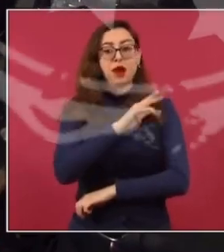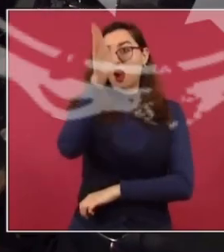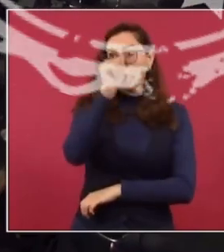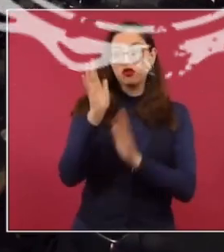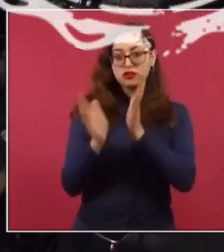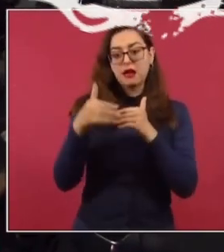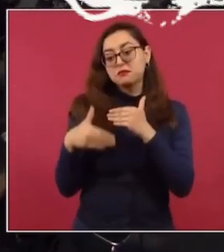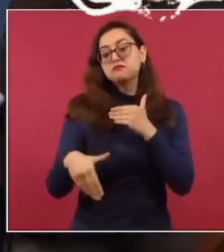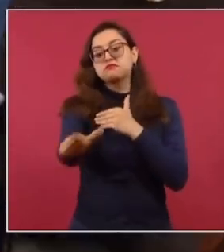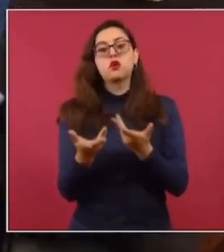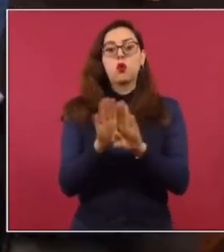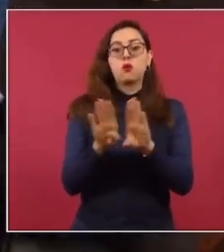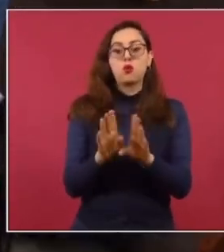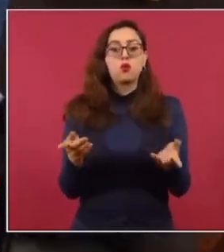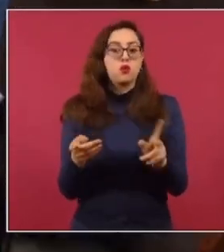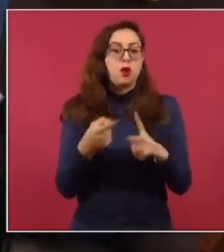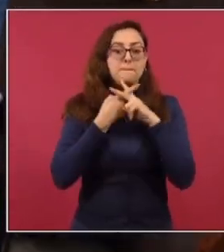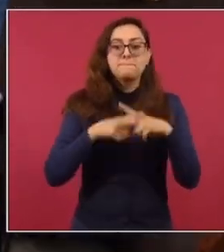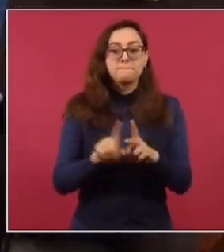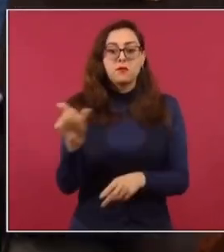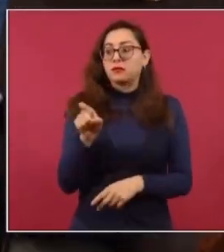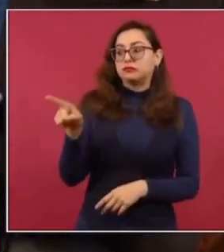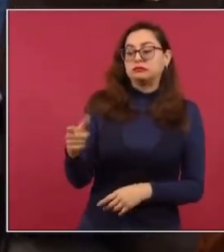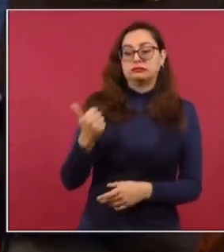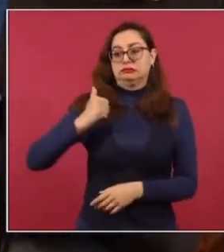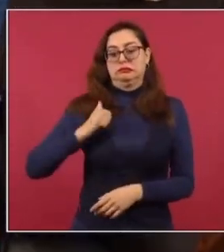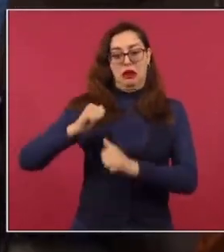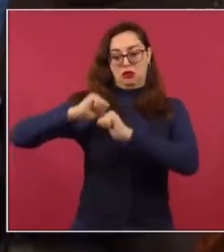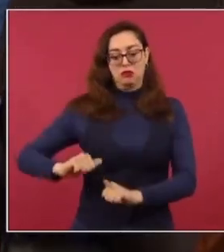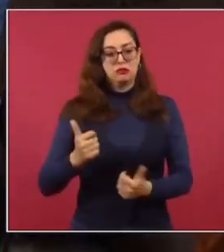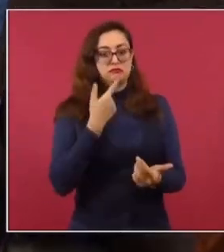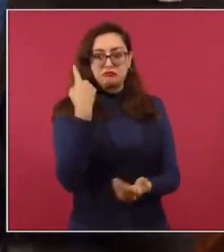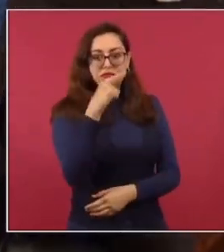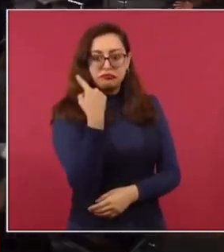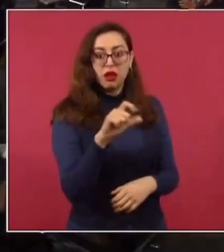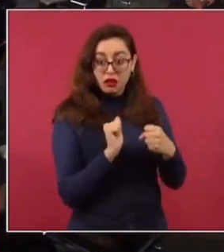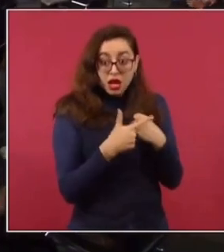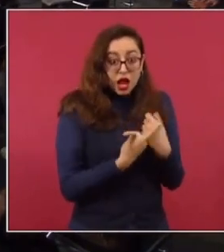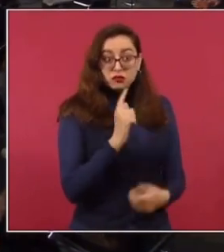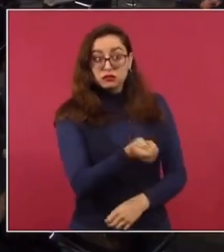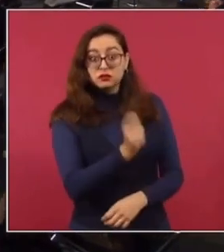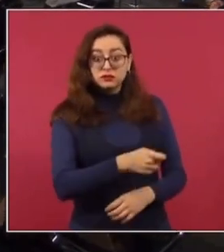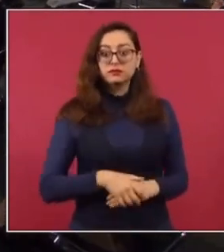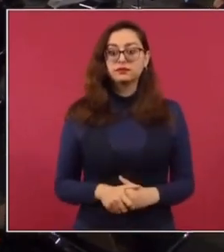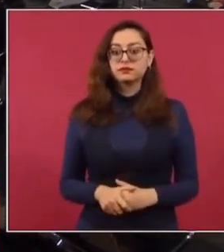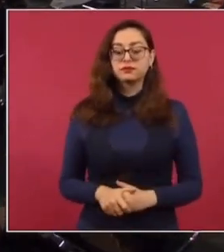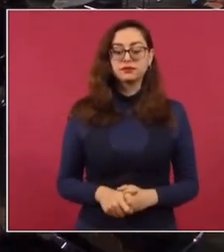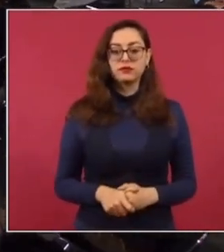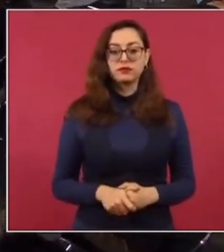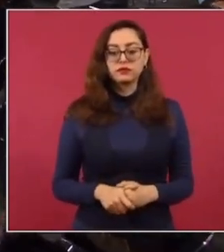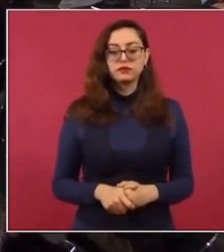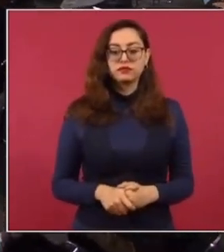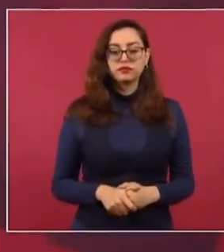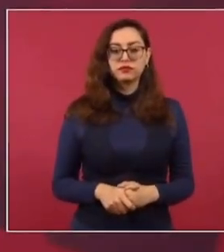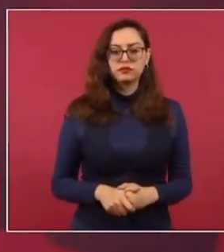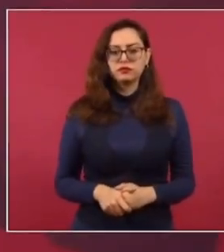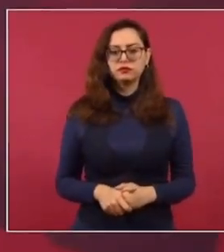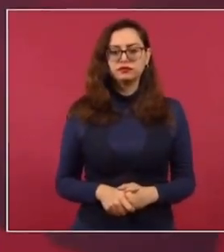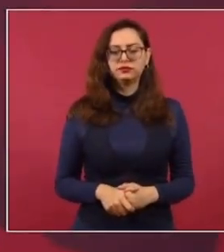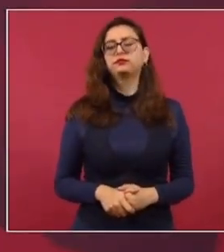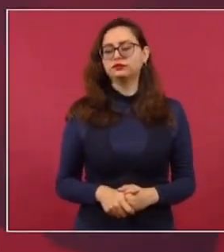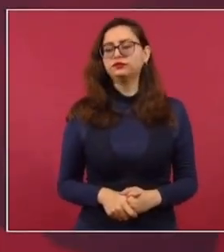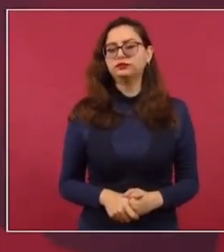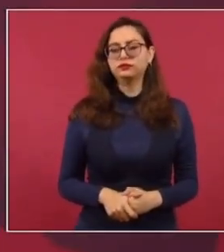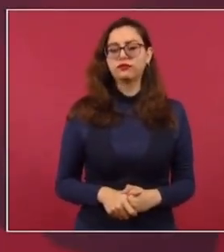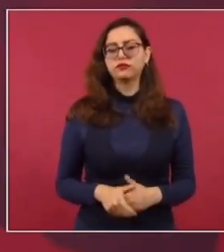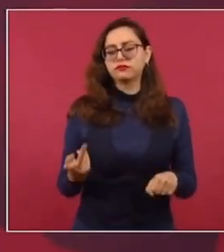¿Cuándo estaría iniciando y qué fue lo que le expresó el primer ministro en torno a estas inconformidades del sector empresarial? Bueno, cuando se presentaron algunas diferencias con